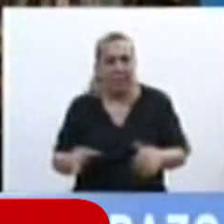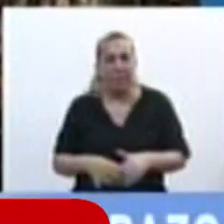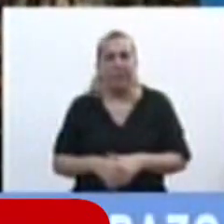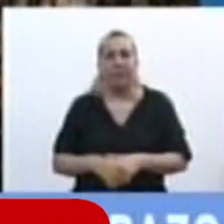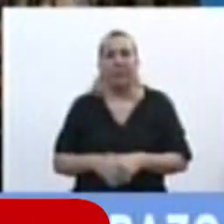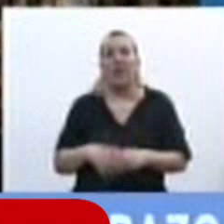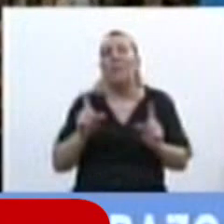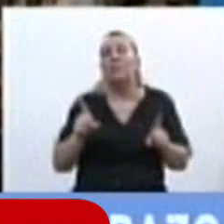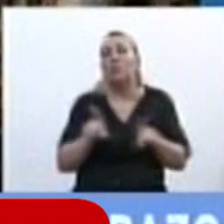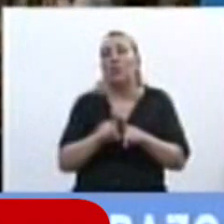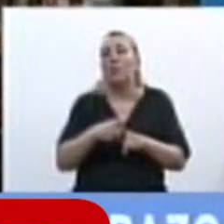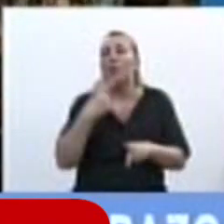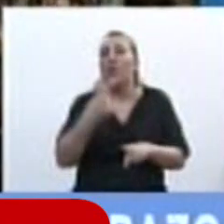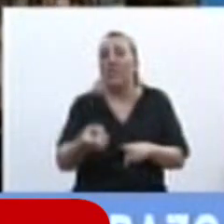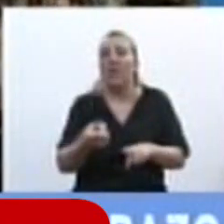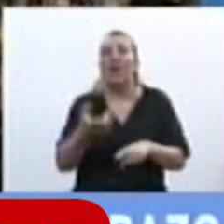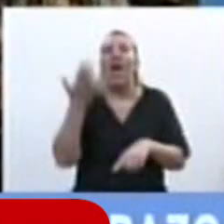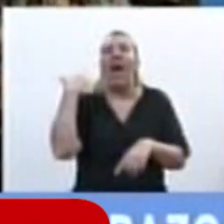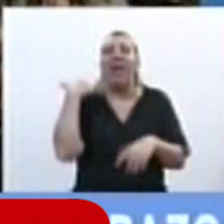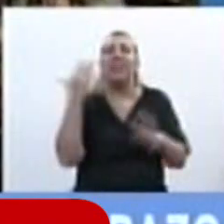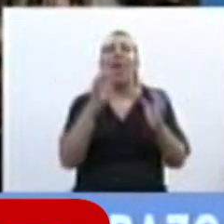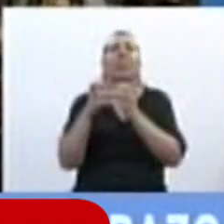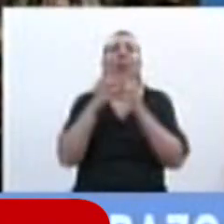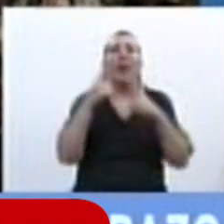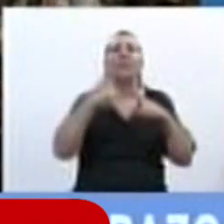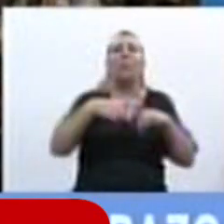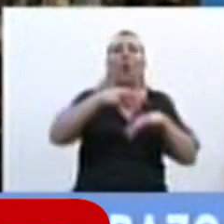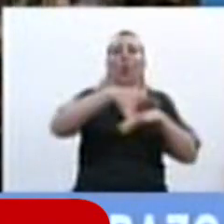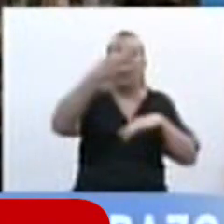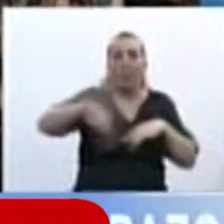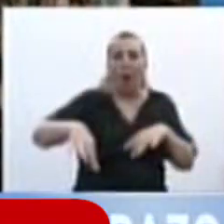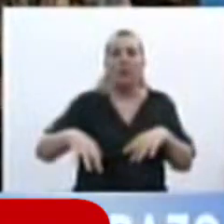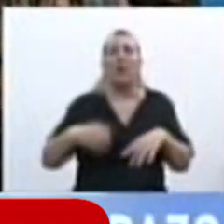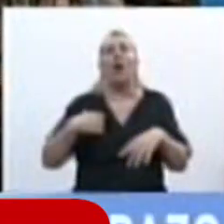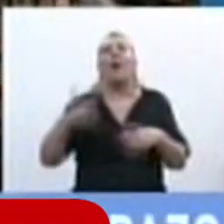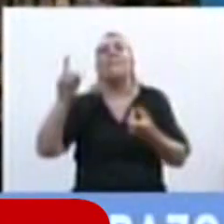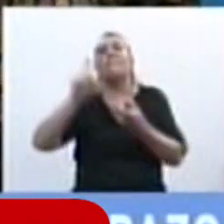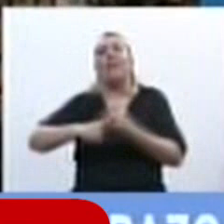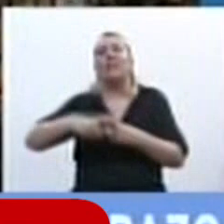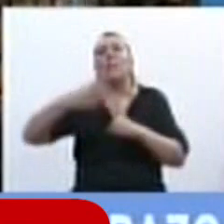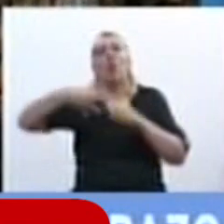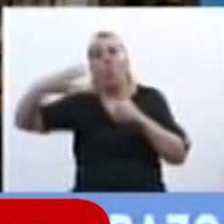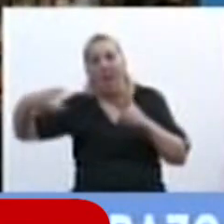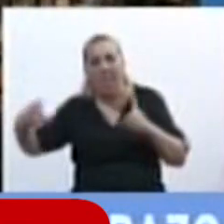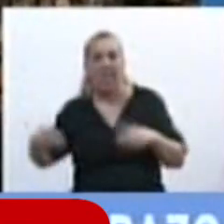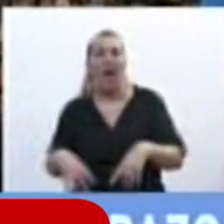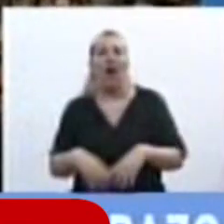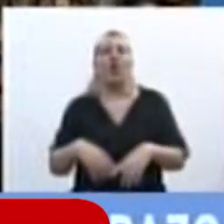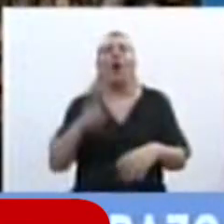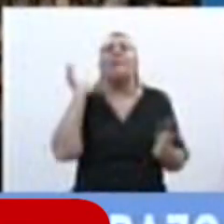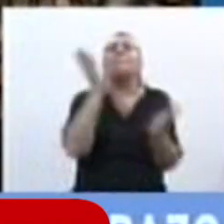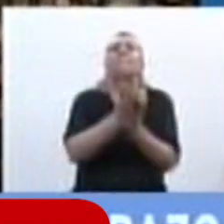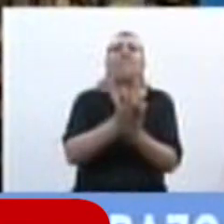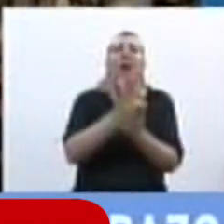El debate por el divorcio, el matrimonio igualitario, la pena de